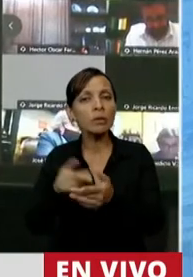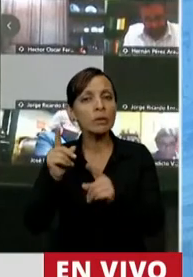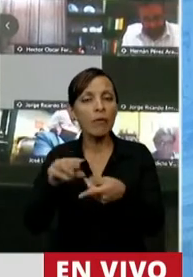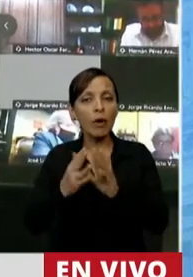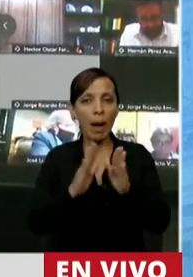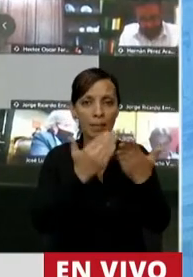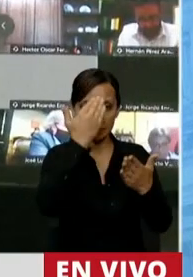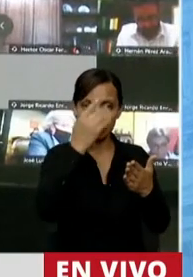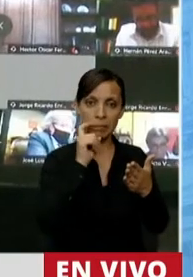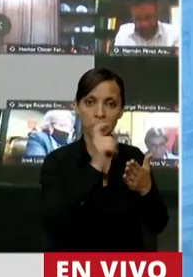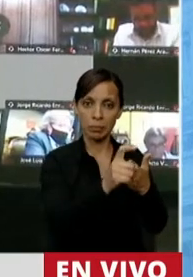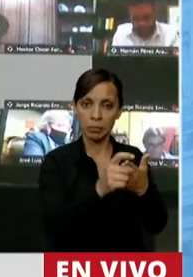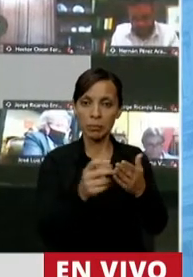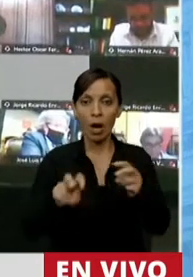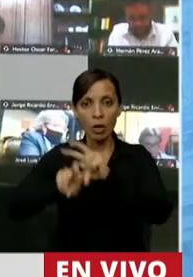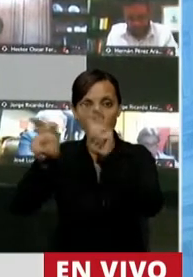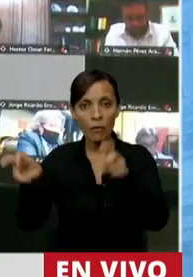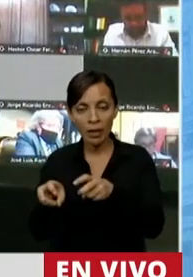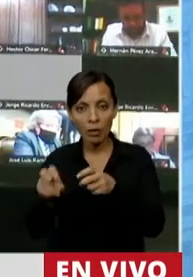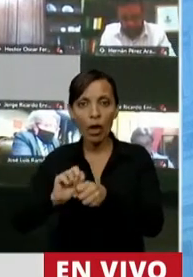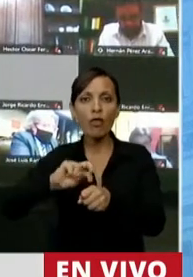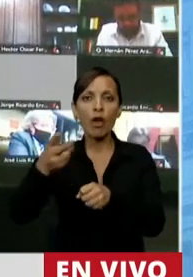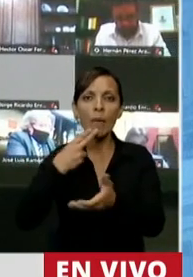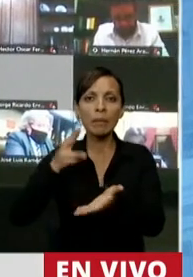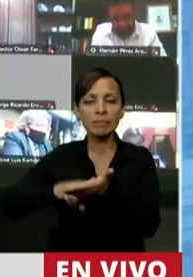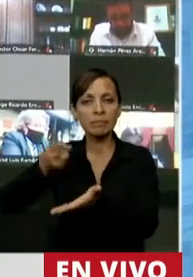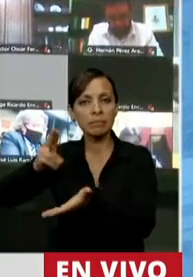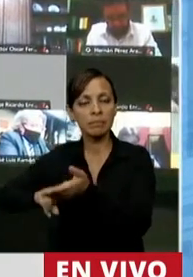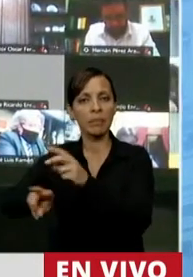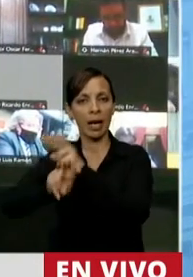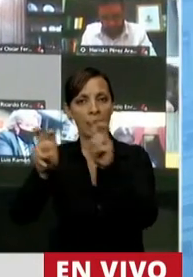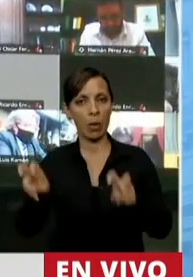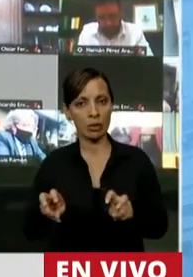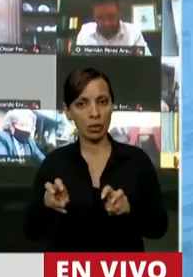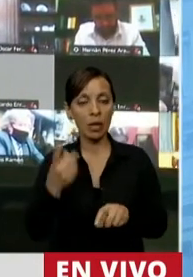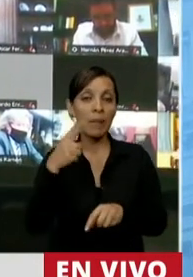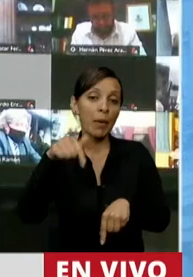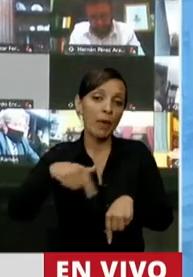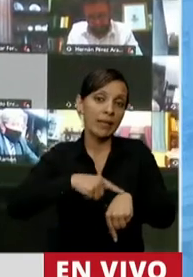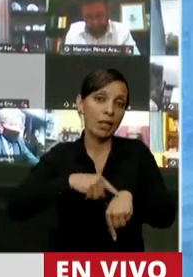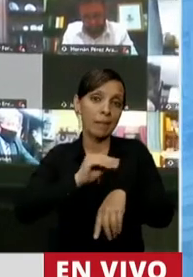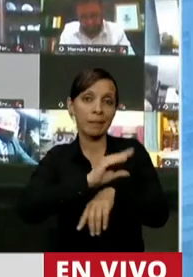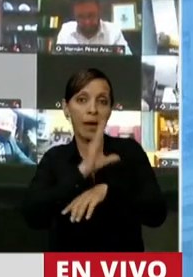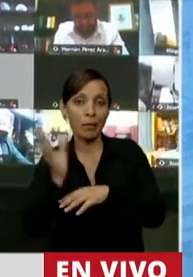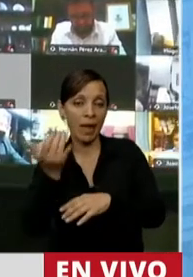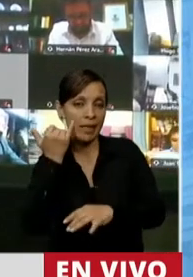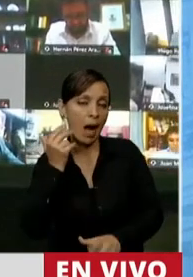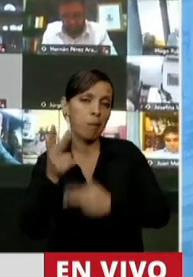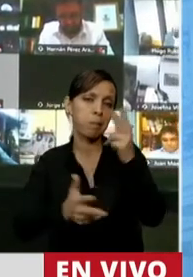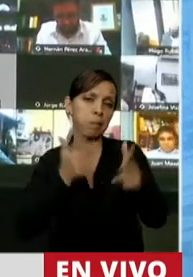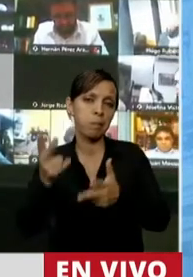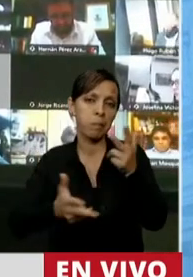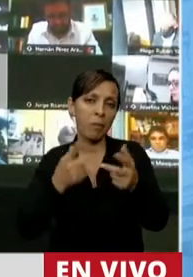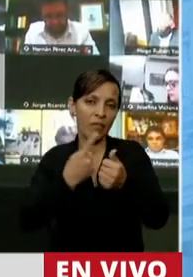inconstitucional, confiscatorio y de doble tributación. Pero a esta hora de la noche ya se dijo todo, señor Presidente.